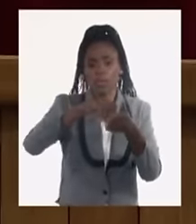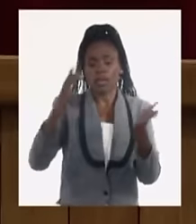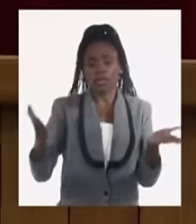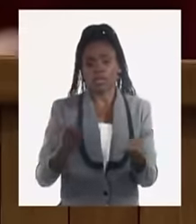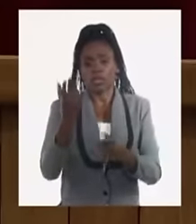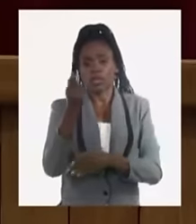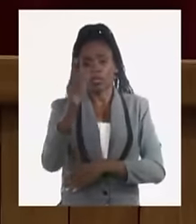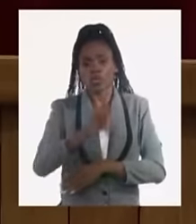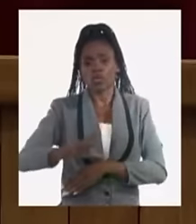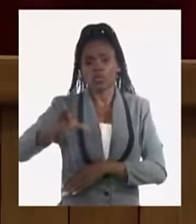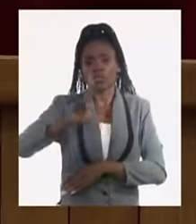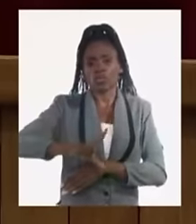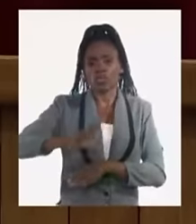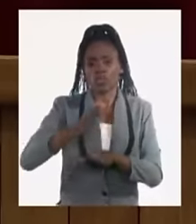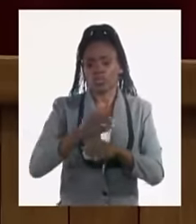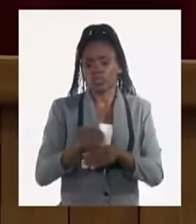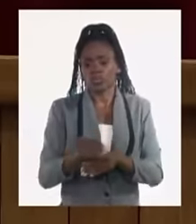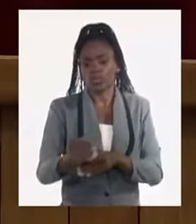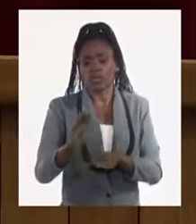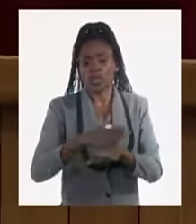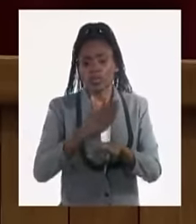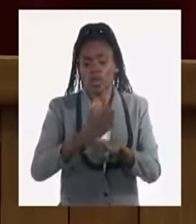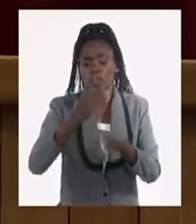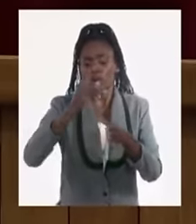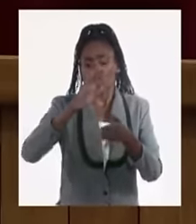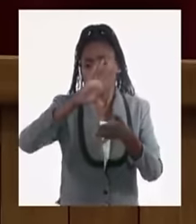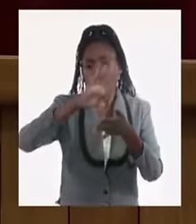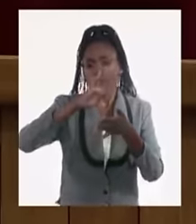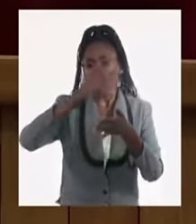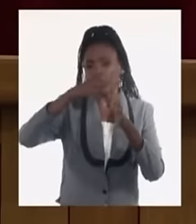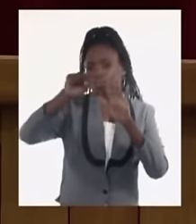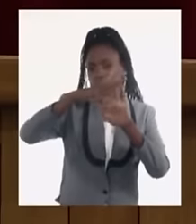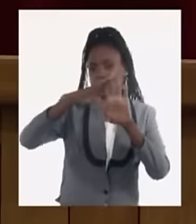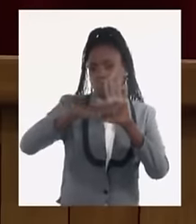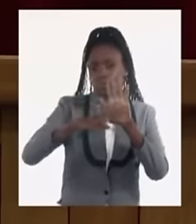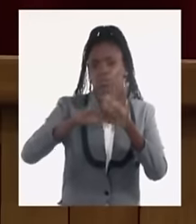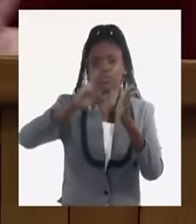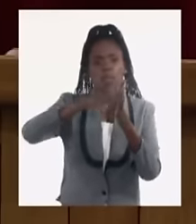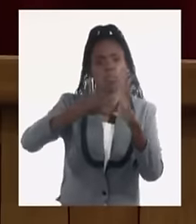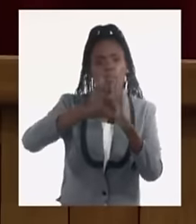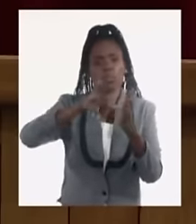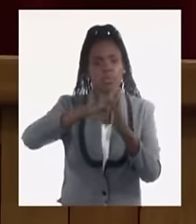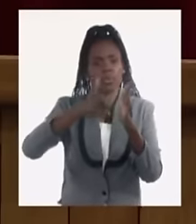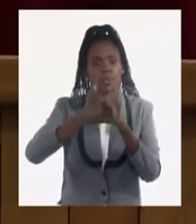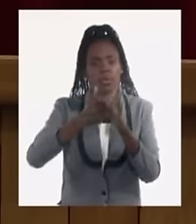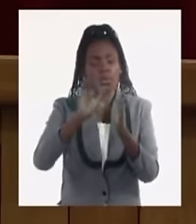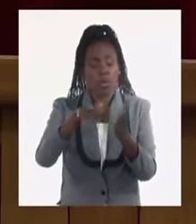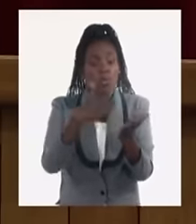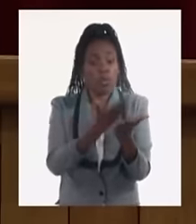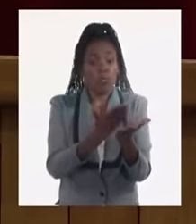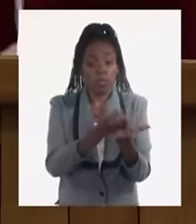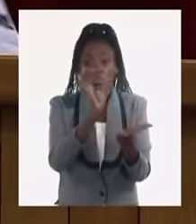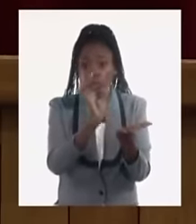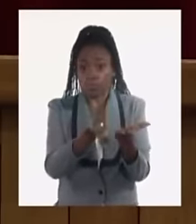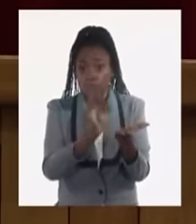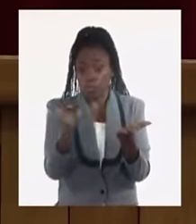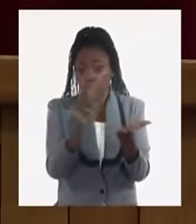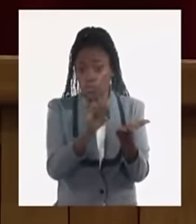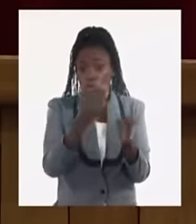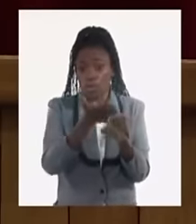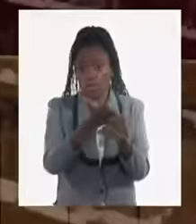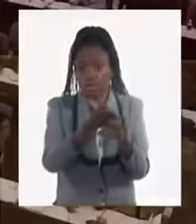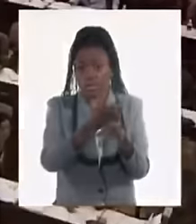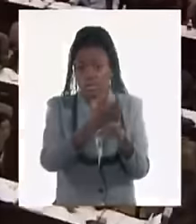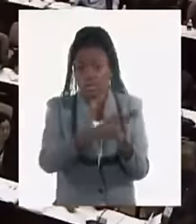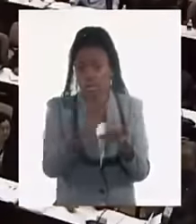Económico y Social a partir de los macroprogramas, los programas, los proyectos, con propuestas concretas pero que también han tenido